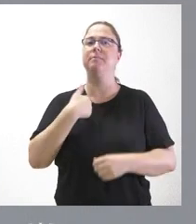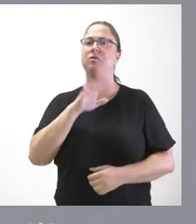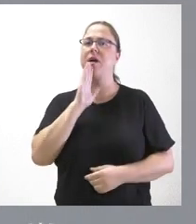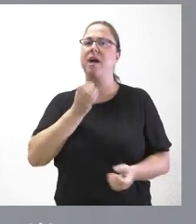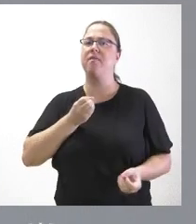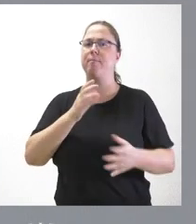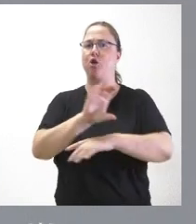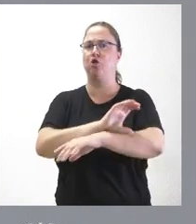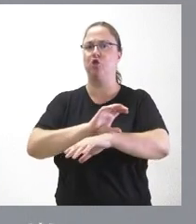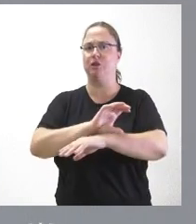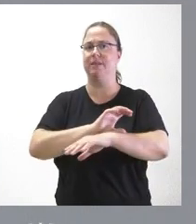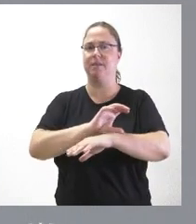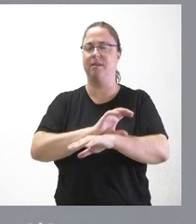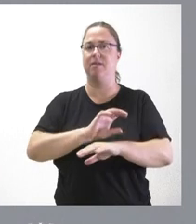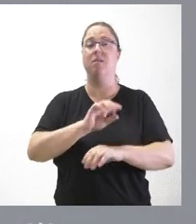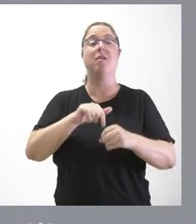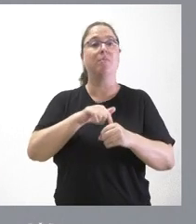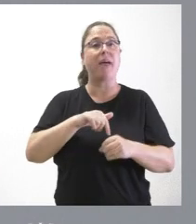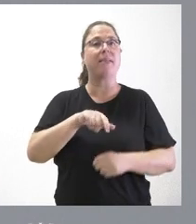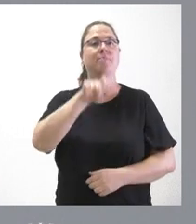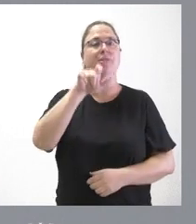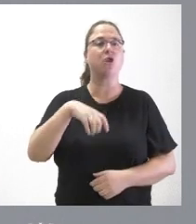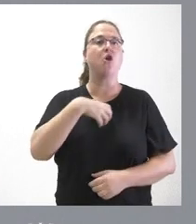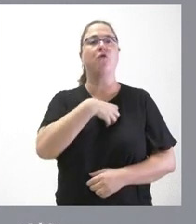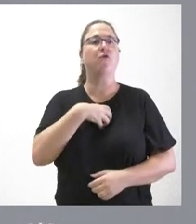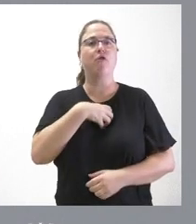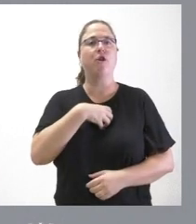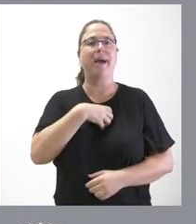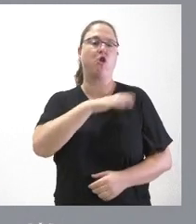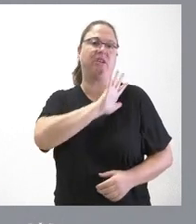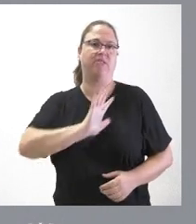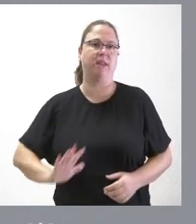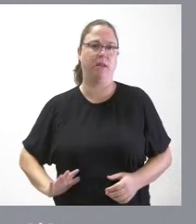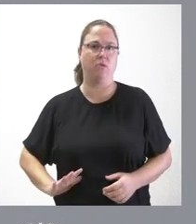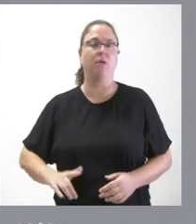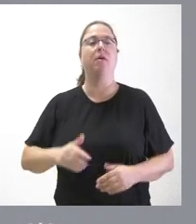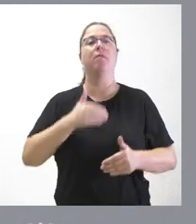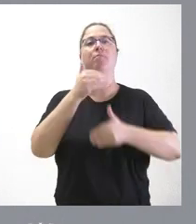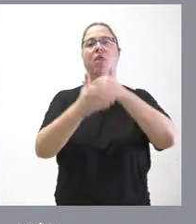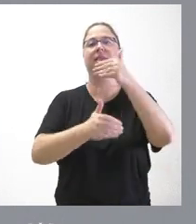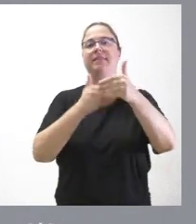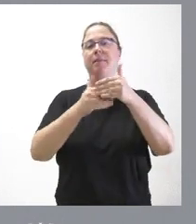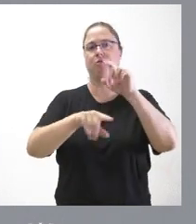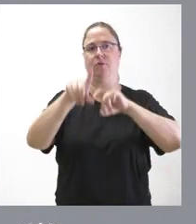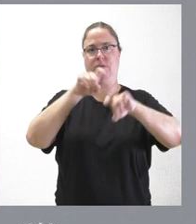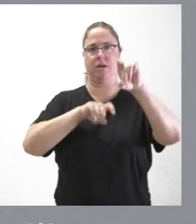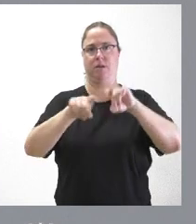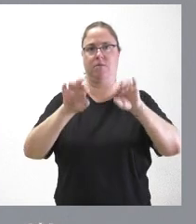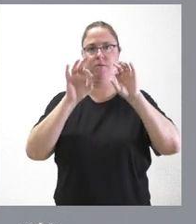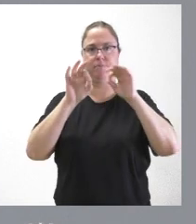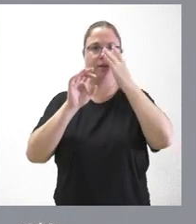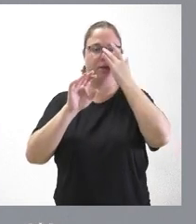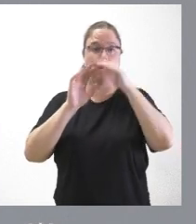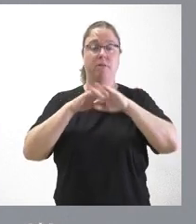el consejero, de personal funcionario interino y, por tanto, con el procedimiento selectivo que a estos efectos establece la